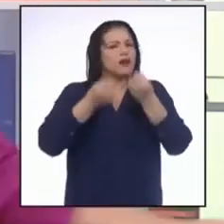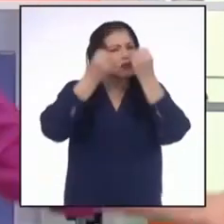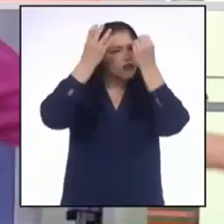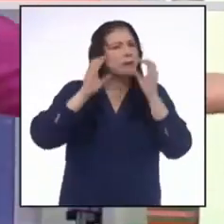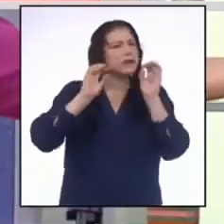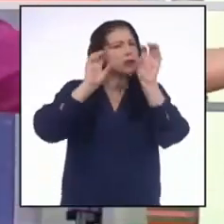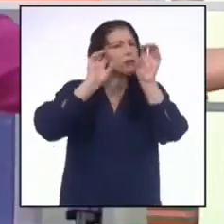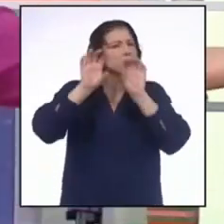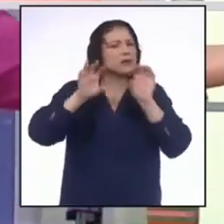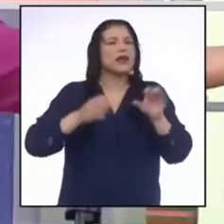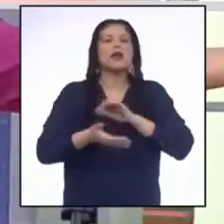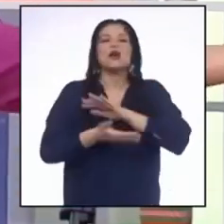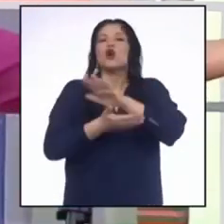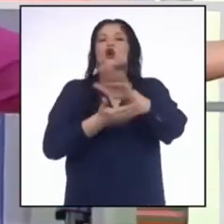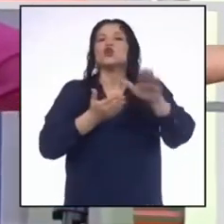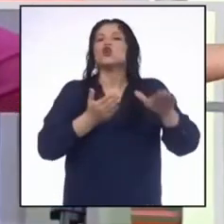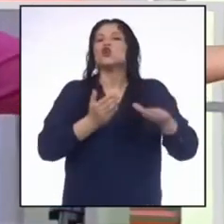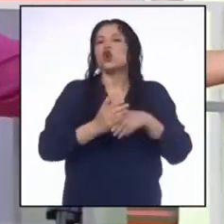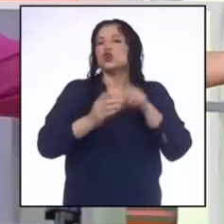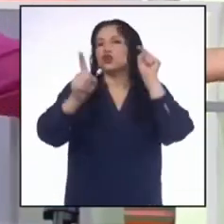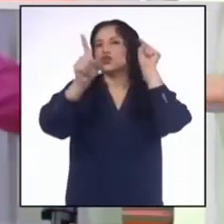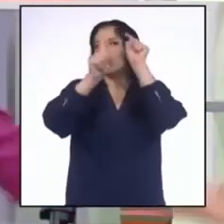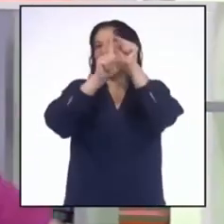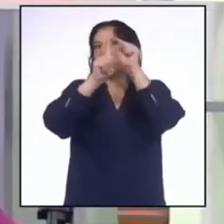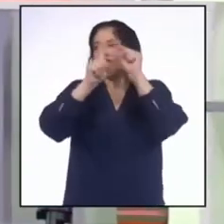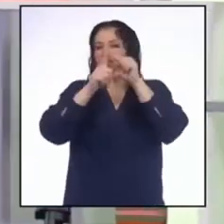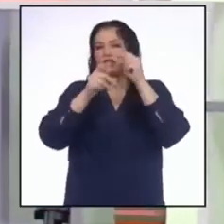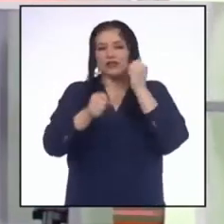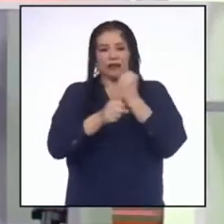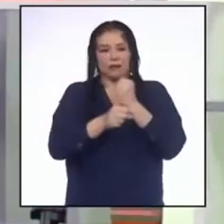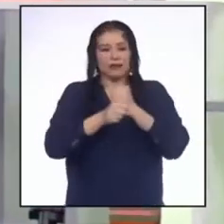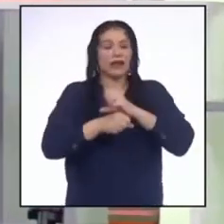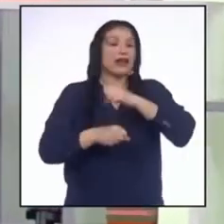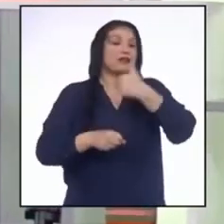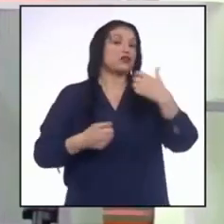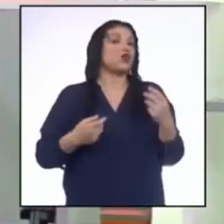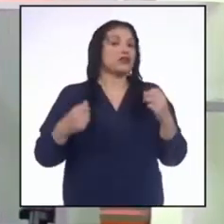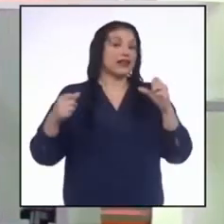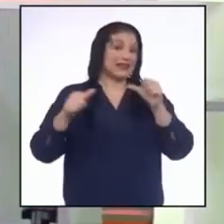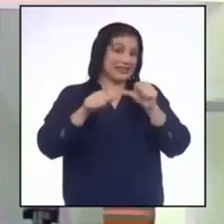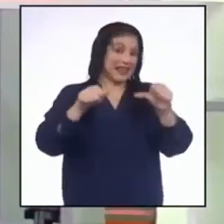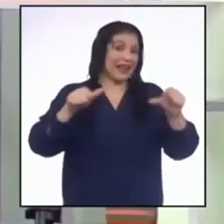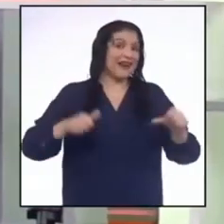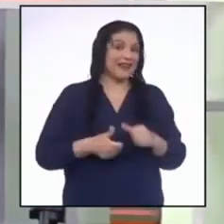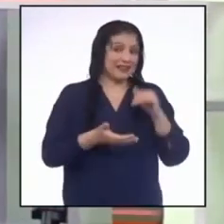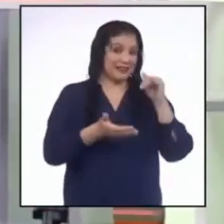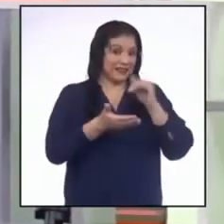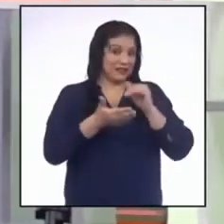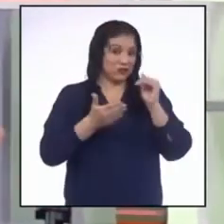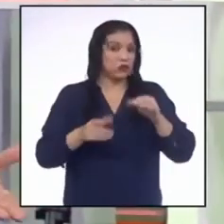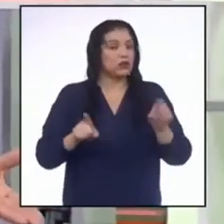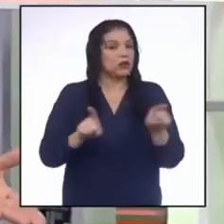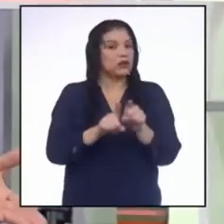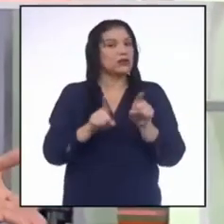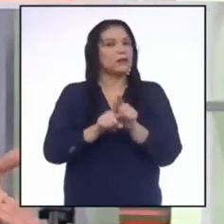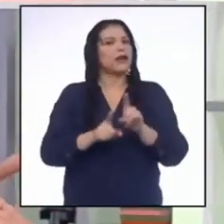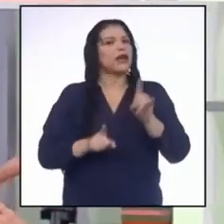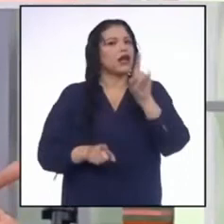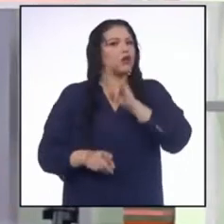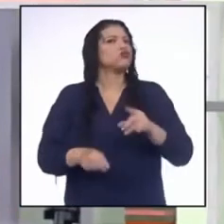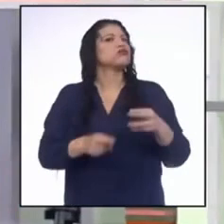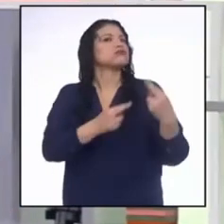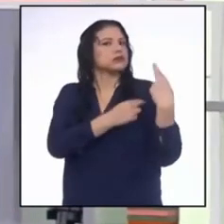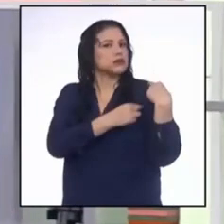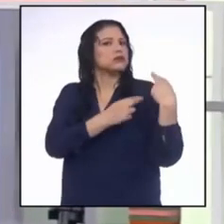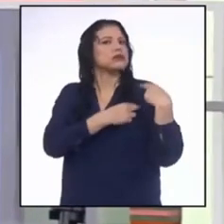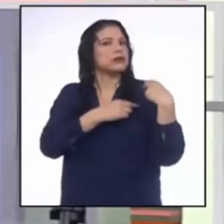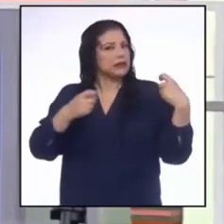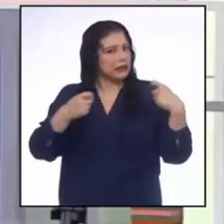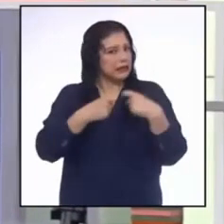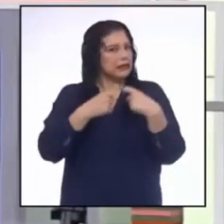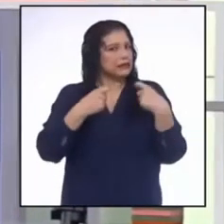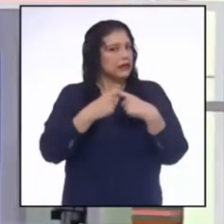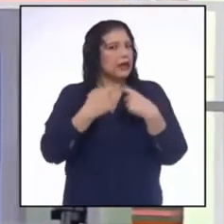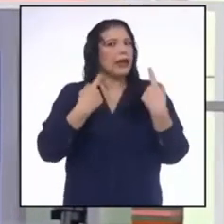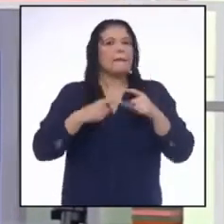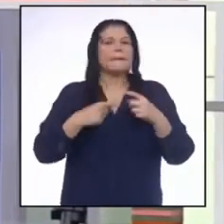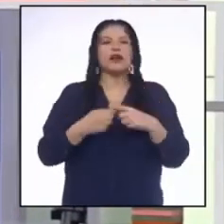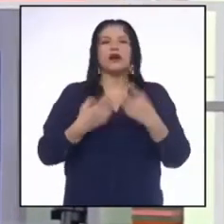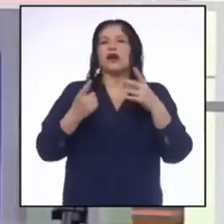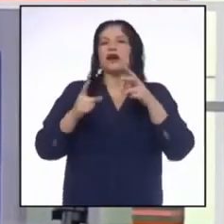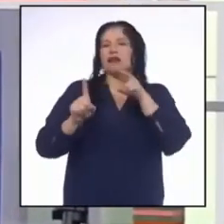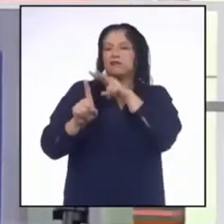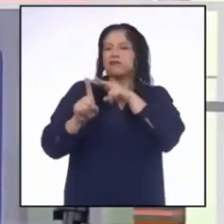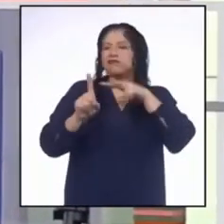nada menos que todos los retos que trabajaremos en las demás áreas. Y también el ahorro de energía eléctrica, pero desde